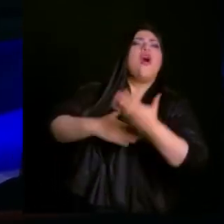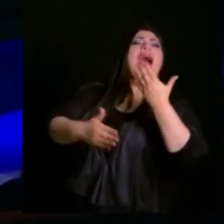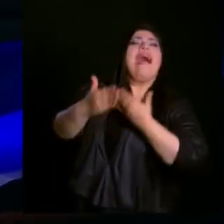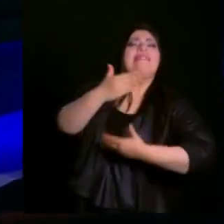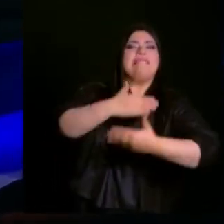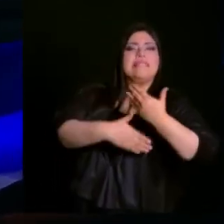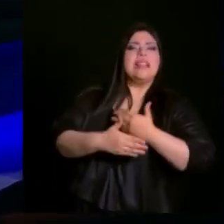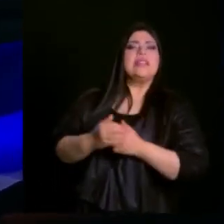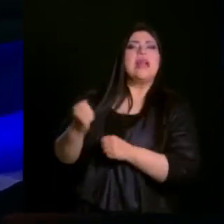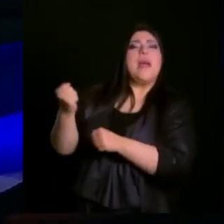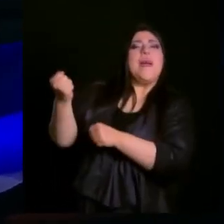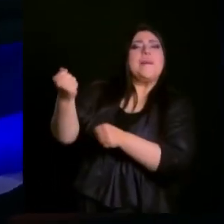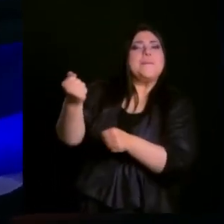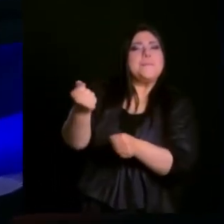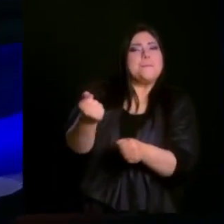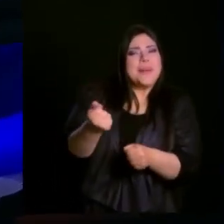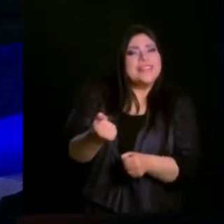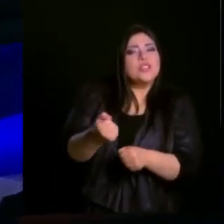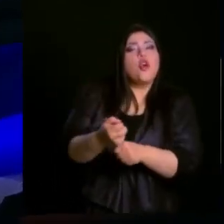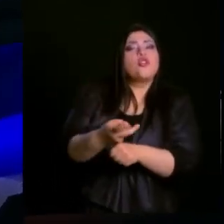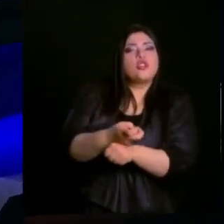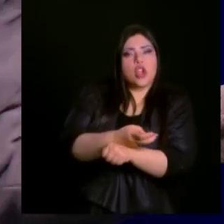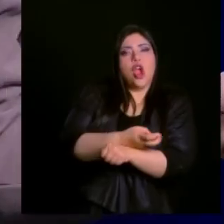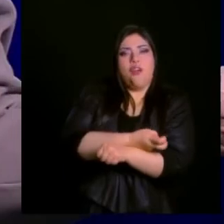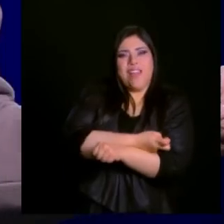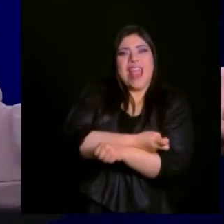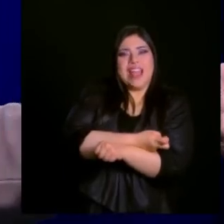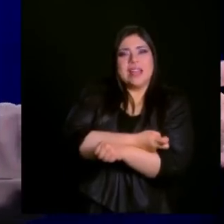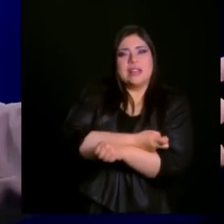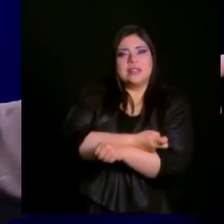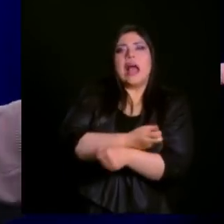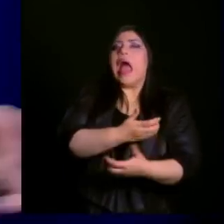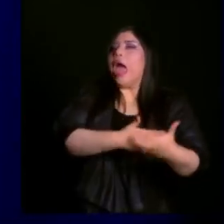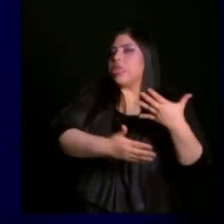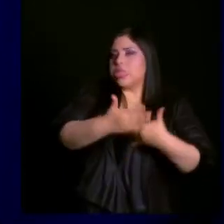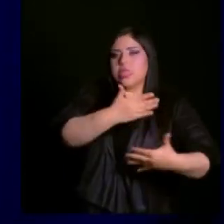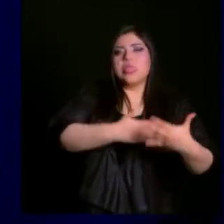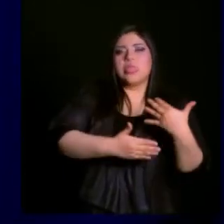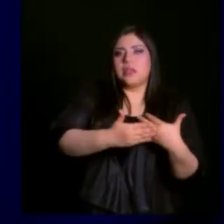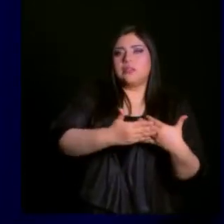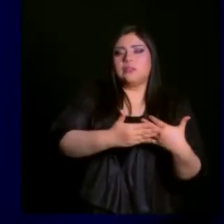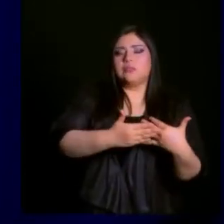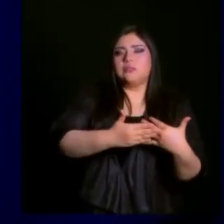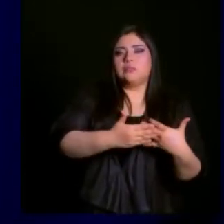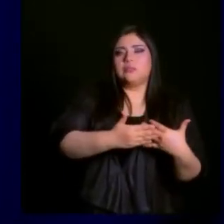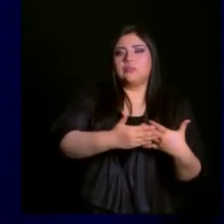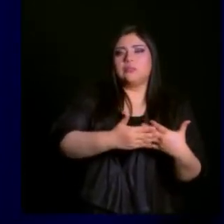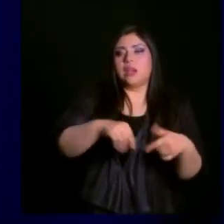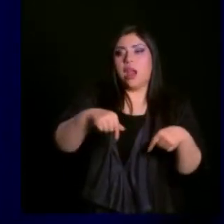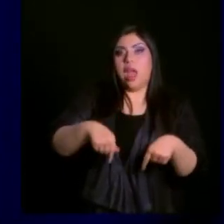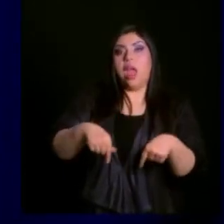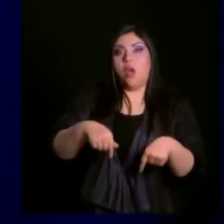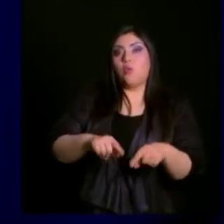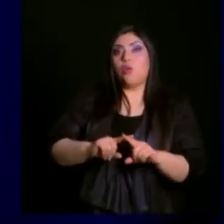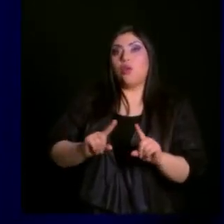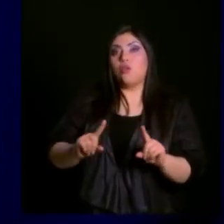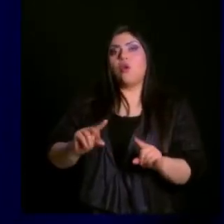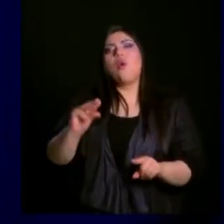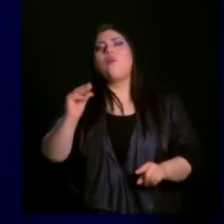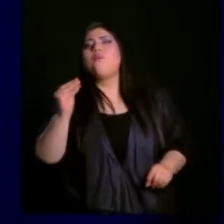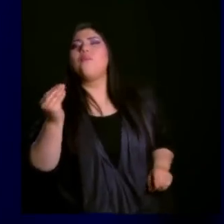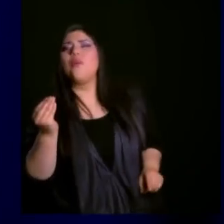estaba detonando un tiempo de hacer lo que él no estaba haciendo. Ahora sería el rey de Israel. Israel, hay